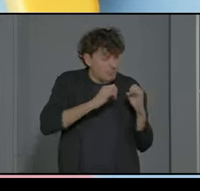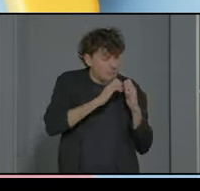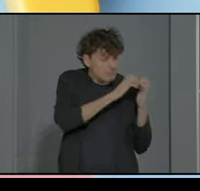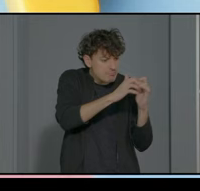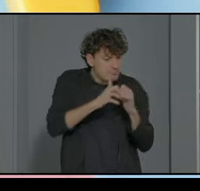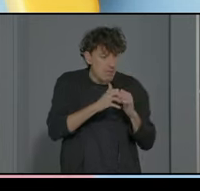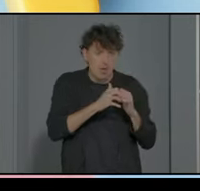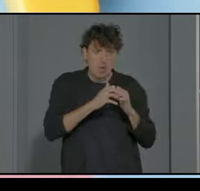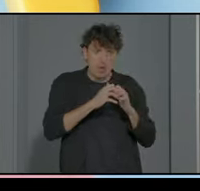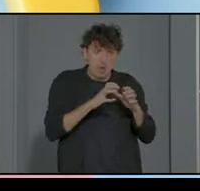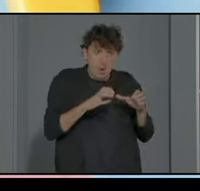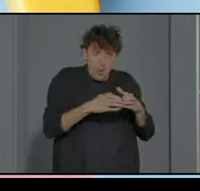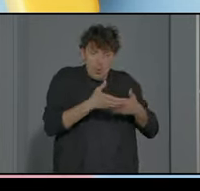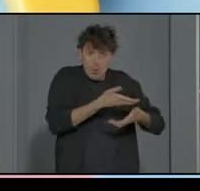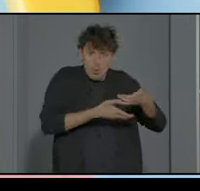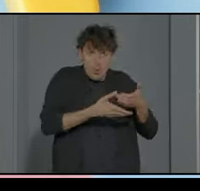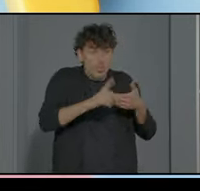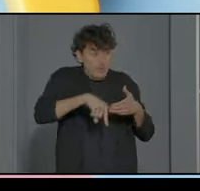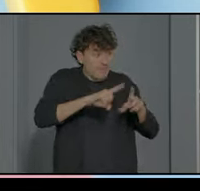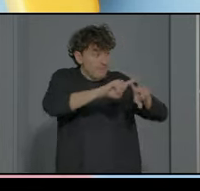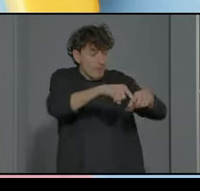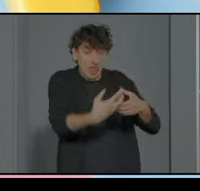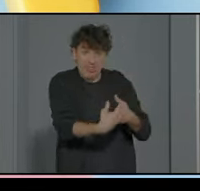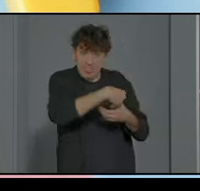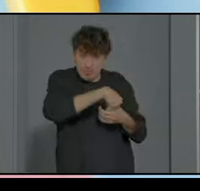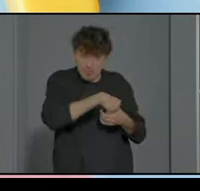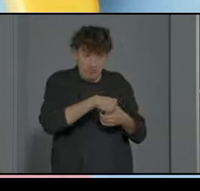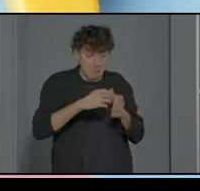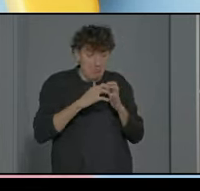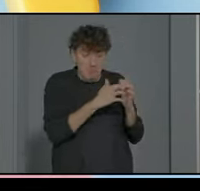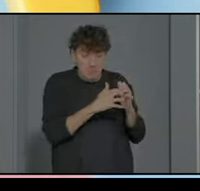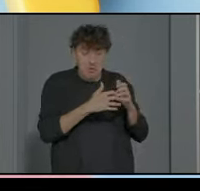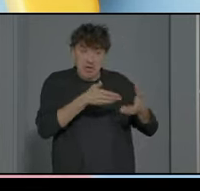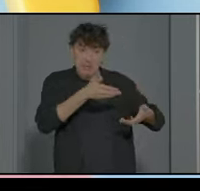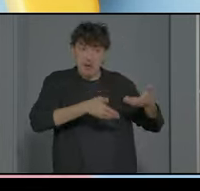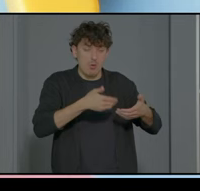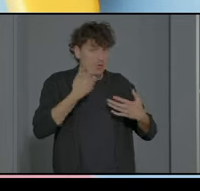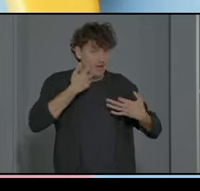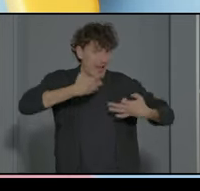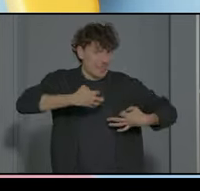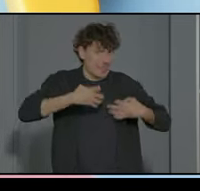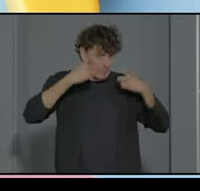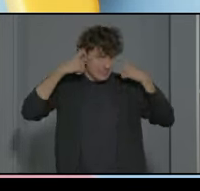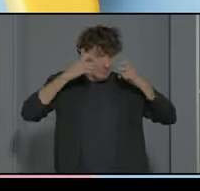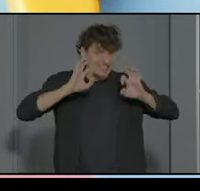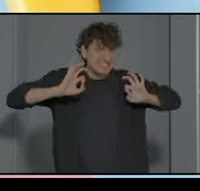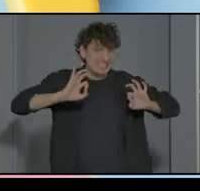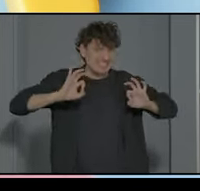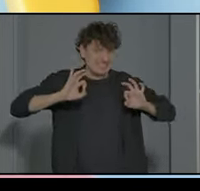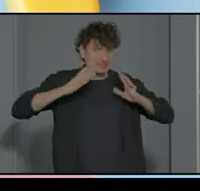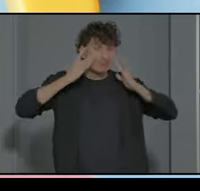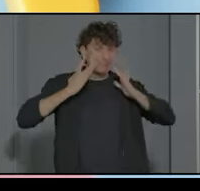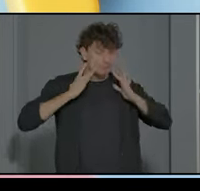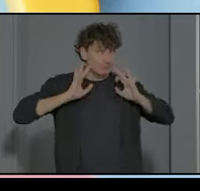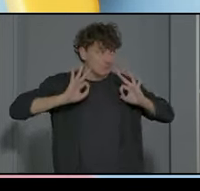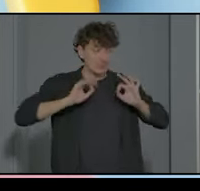junto con la familia y esto es es una realidad que tratamos de que sea de verdad de verdad así evidentemente